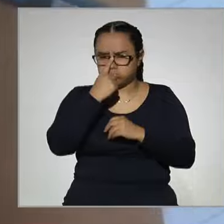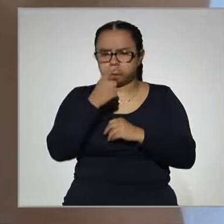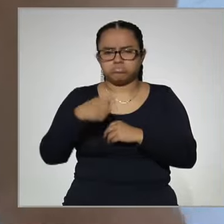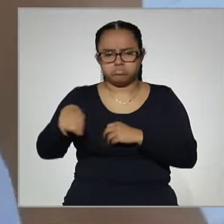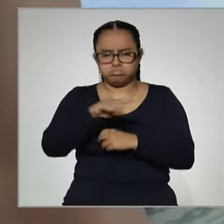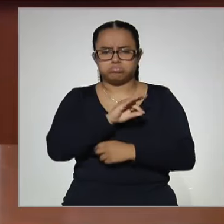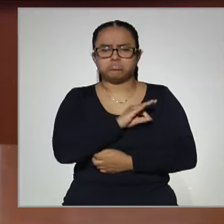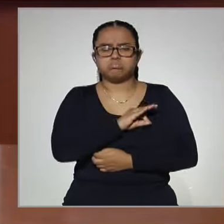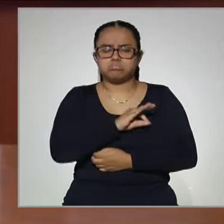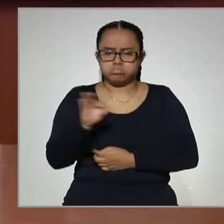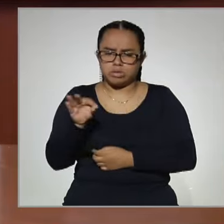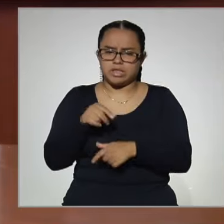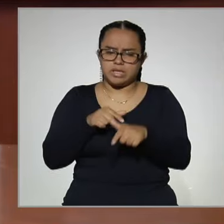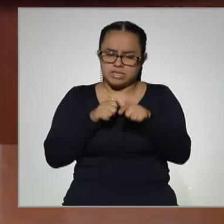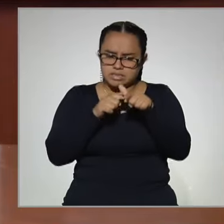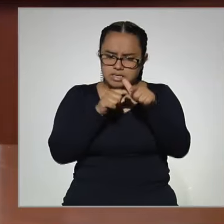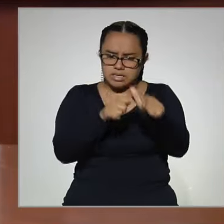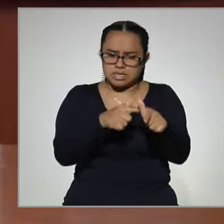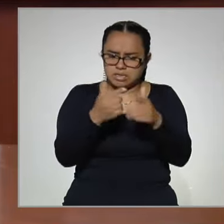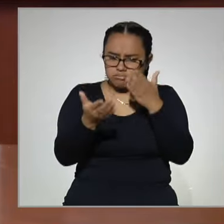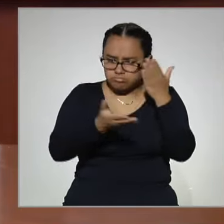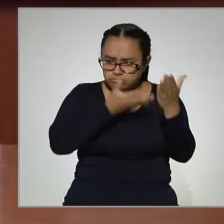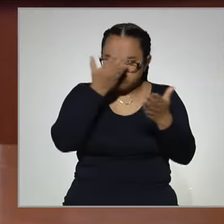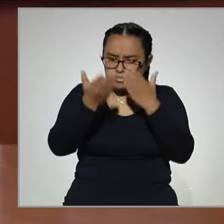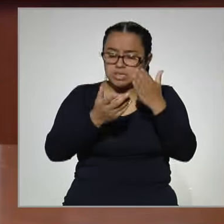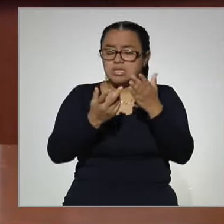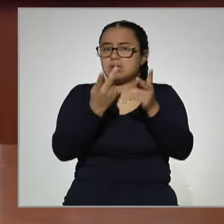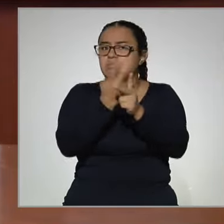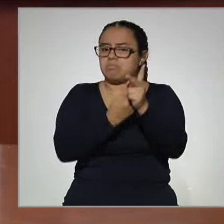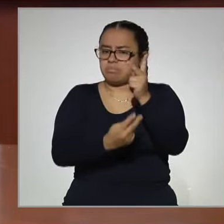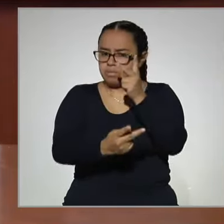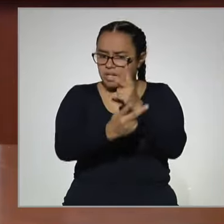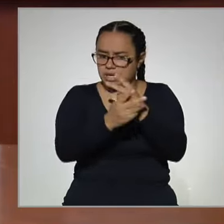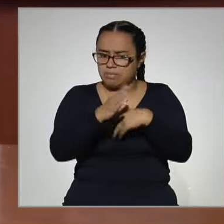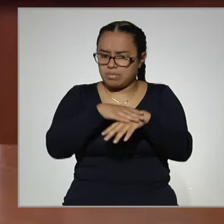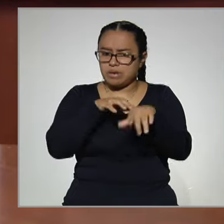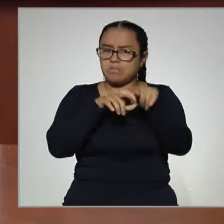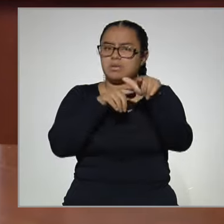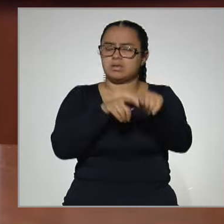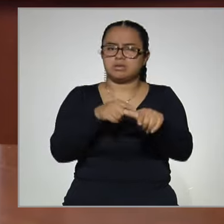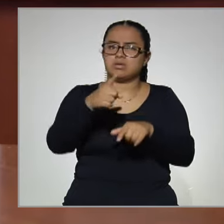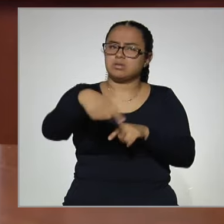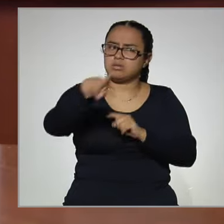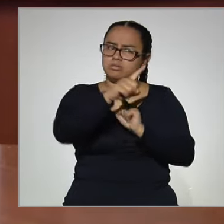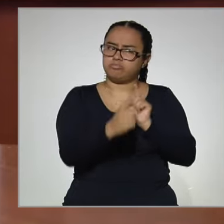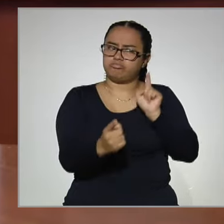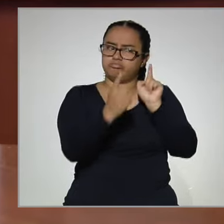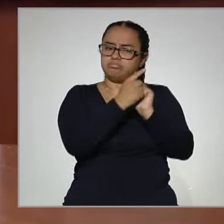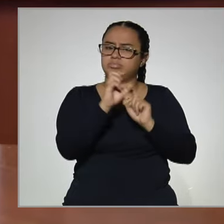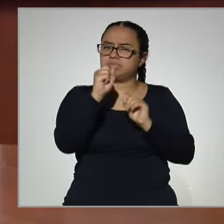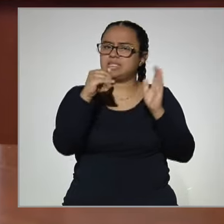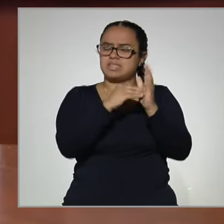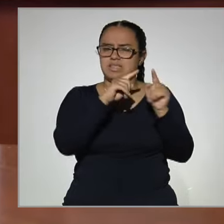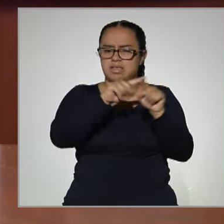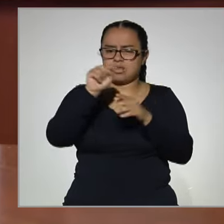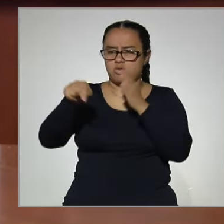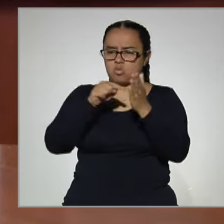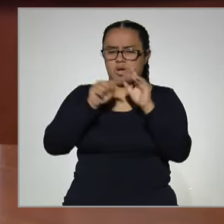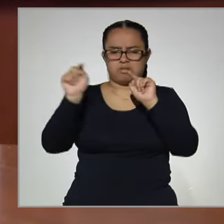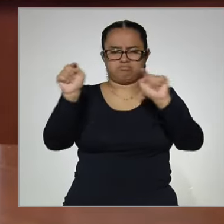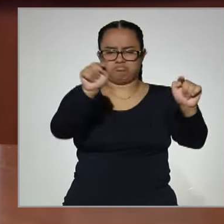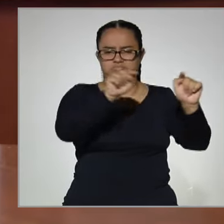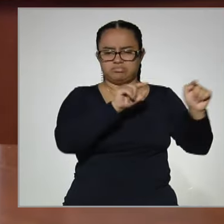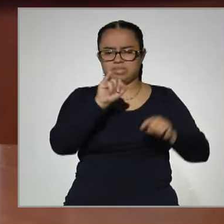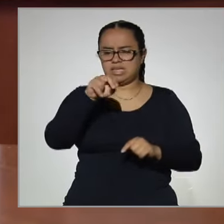continuar sus estudios a nivel media superior, que se acerquen a los más de 60 mil puntos que tiene el INEA